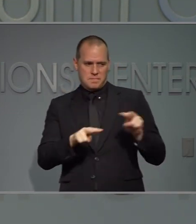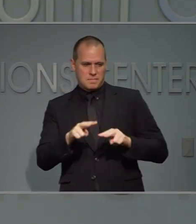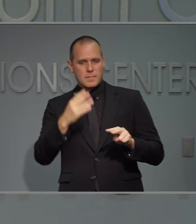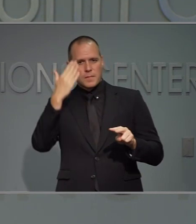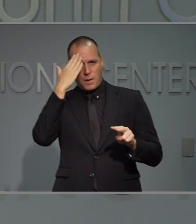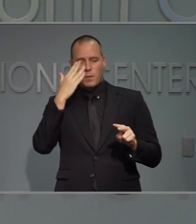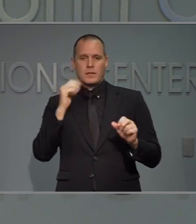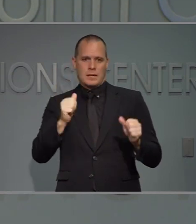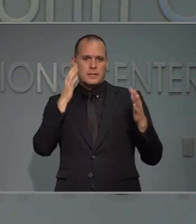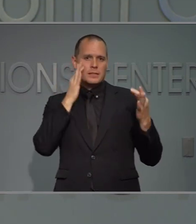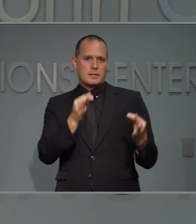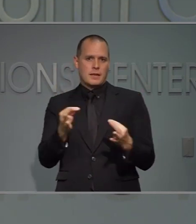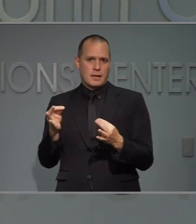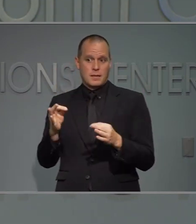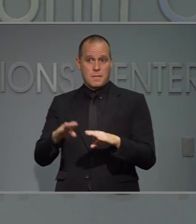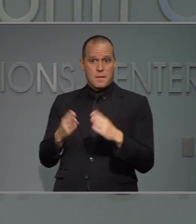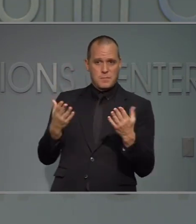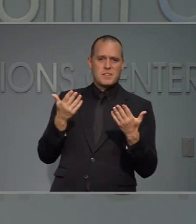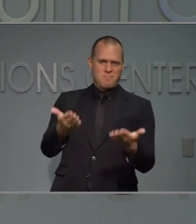También sabemos que.